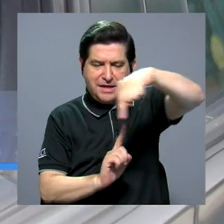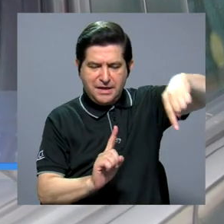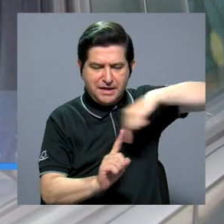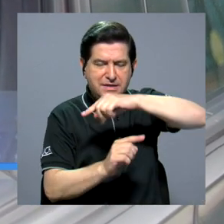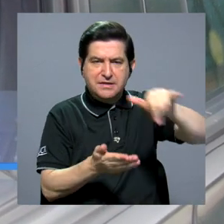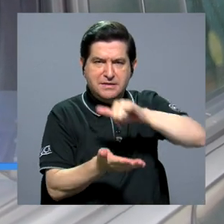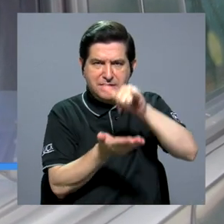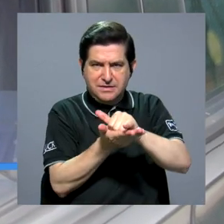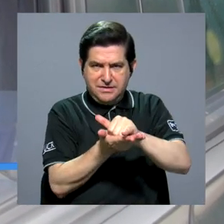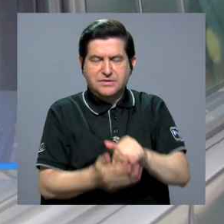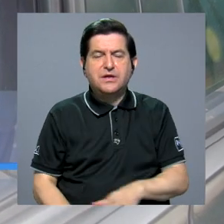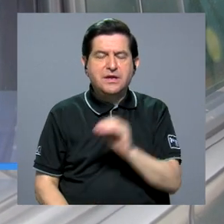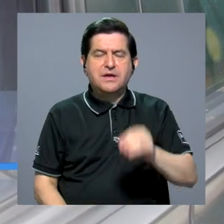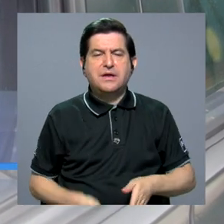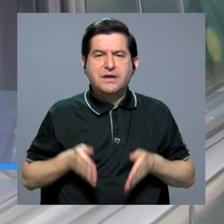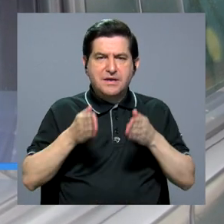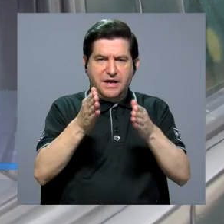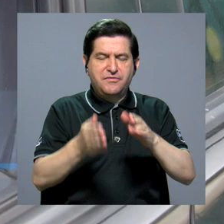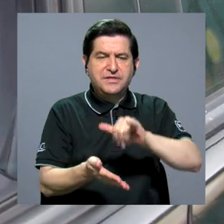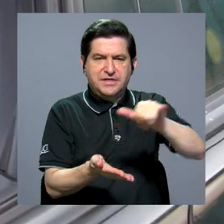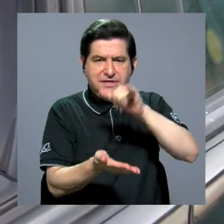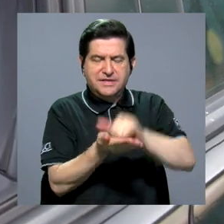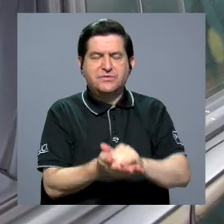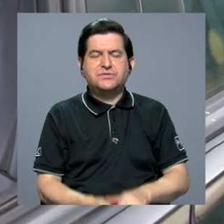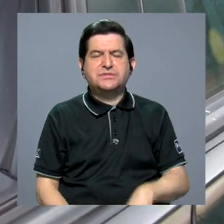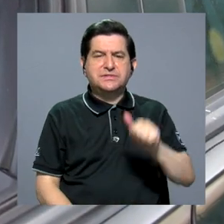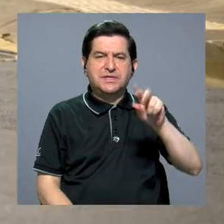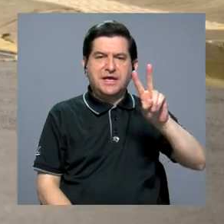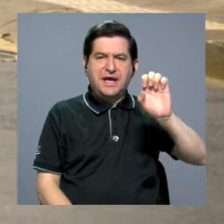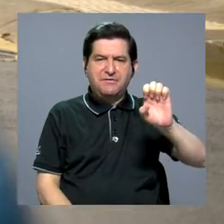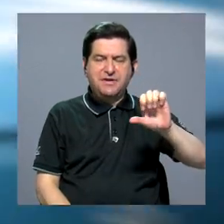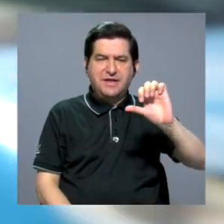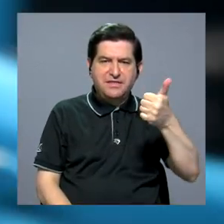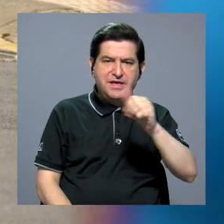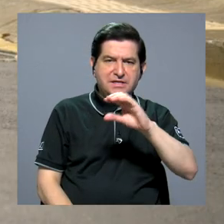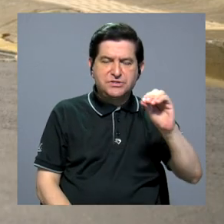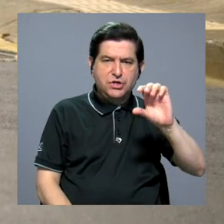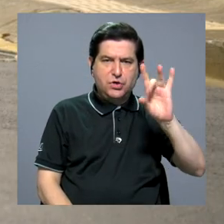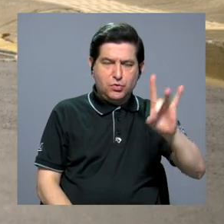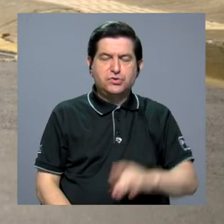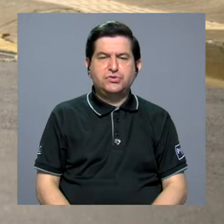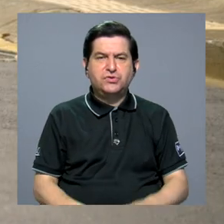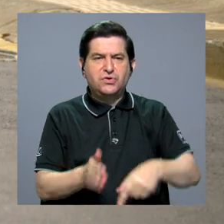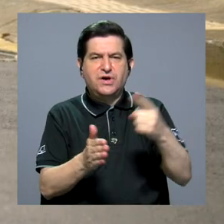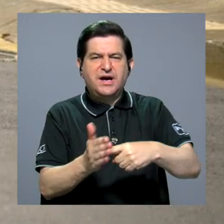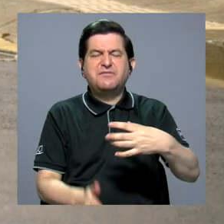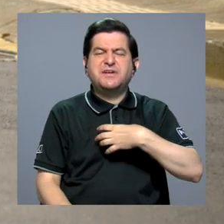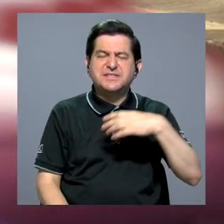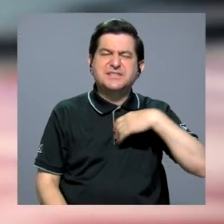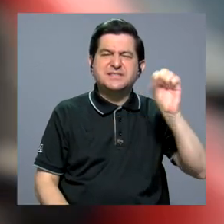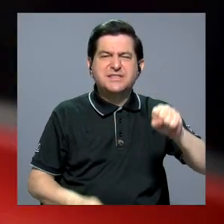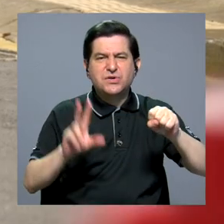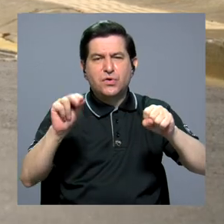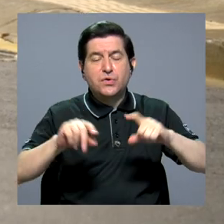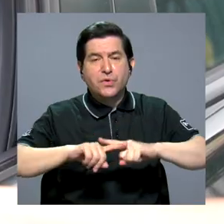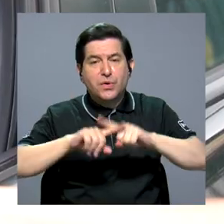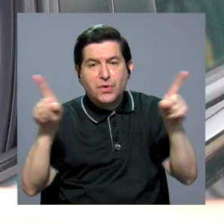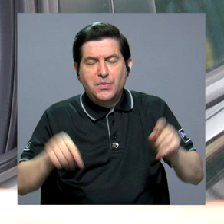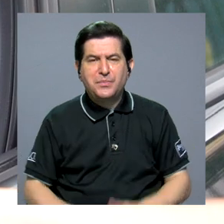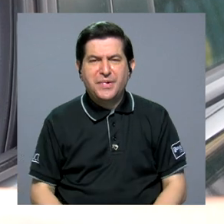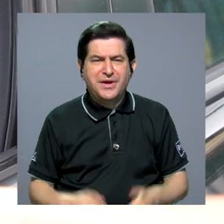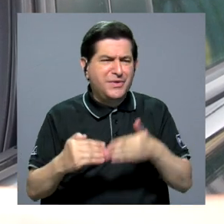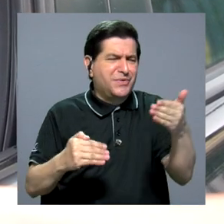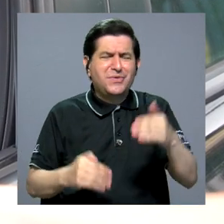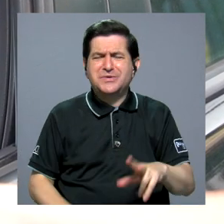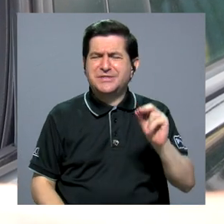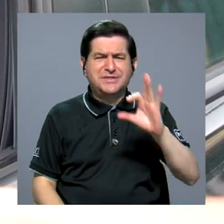Circunvalación y carreteras en San José como Avenida 10, Avenida 8. Hay días que uno se queja y hay días que no se queja, pero la verdad es que sí hay cosas